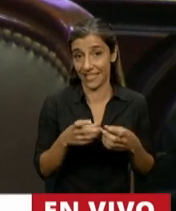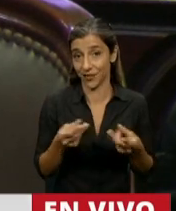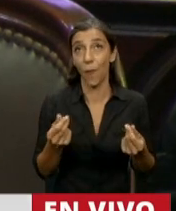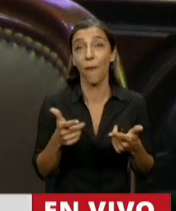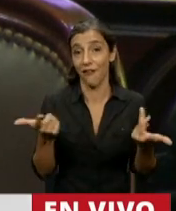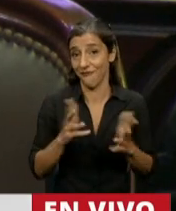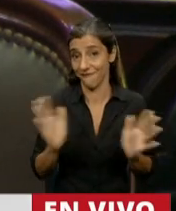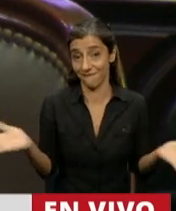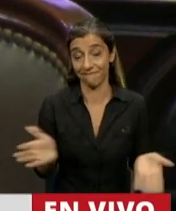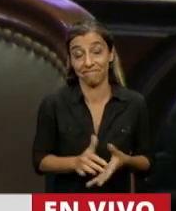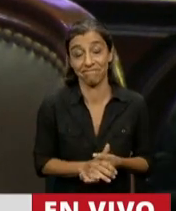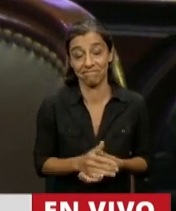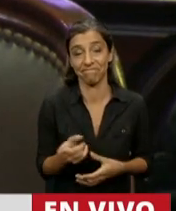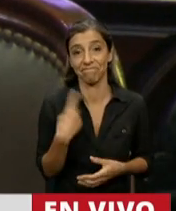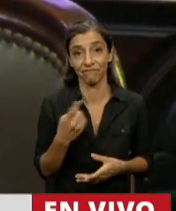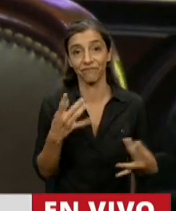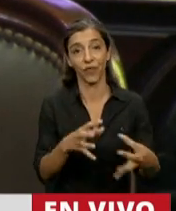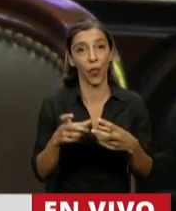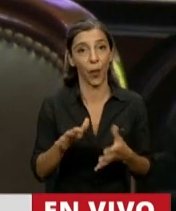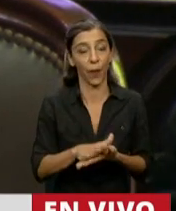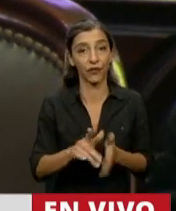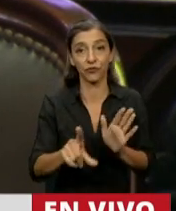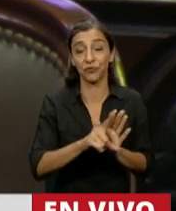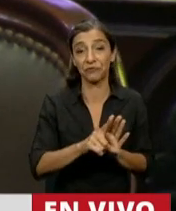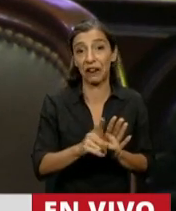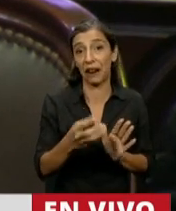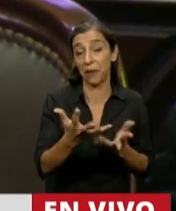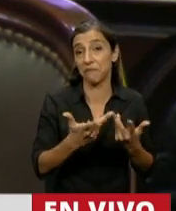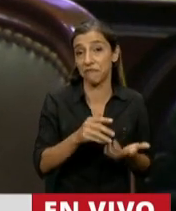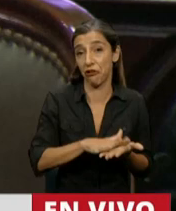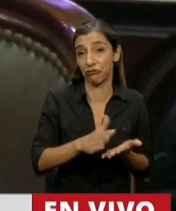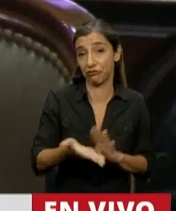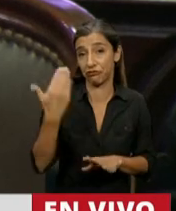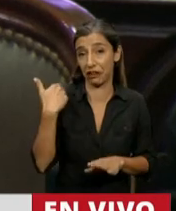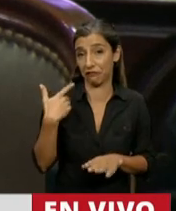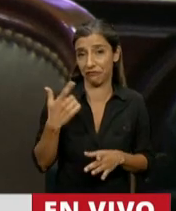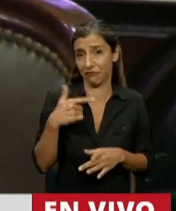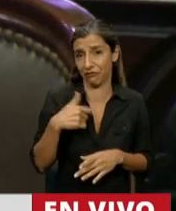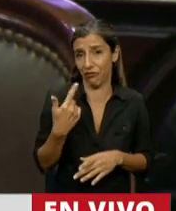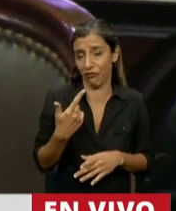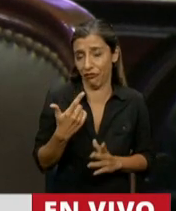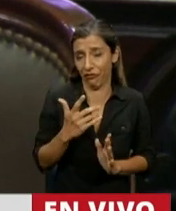ley que tuvo un tratamiento exprés en esta Cámara,